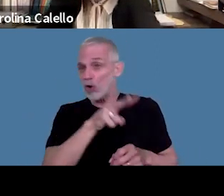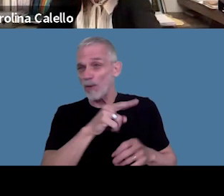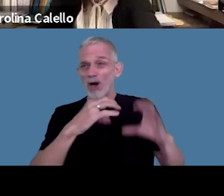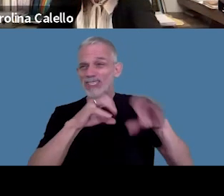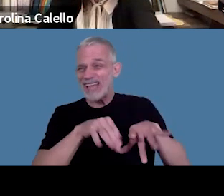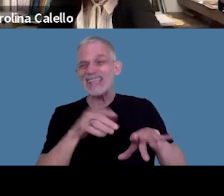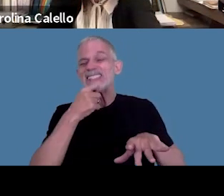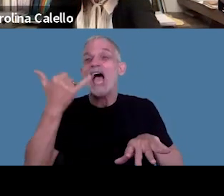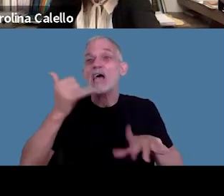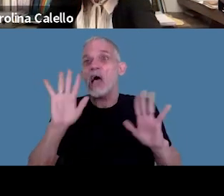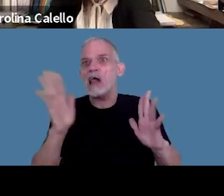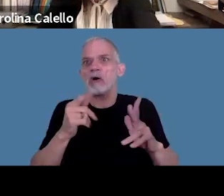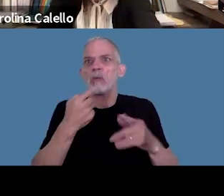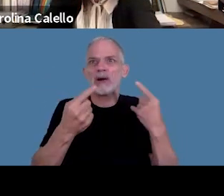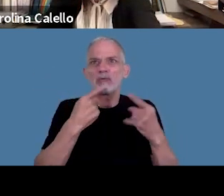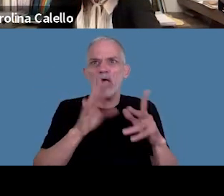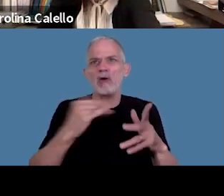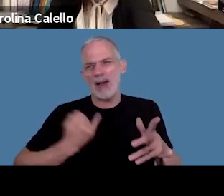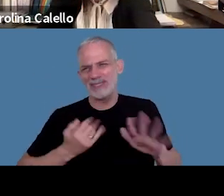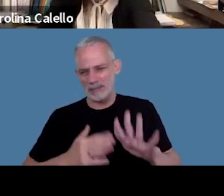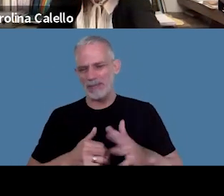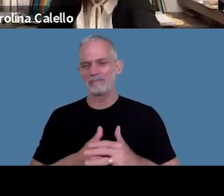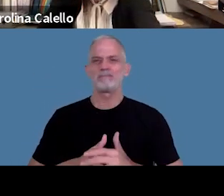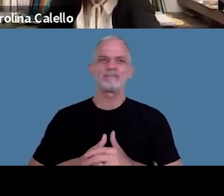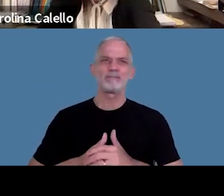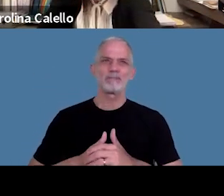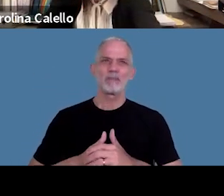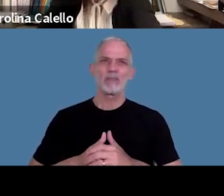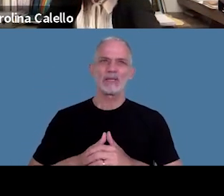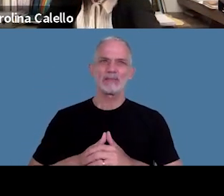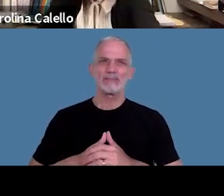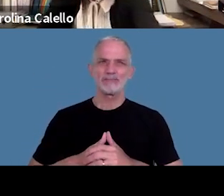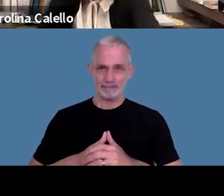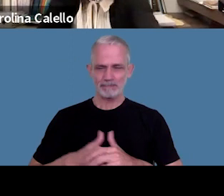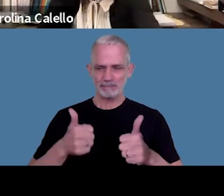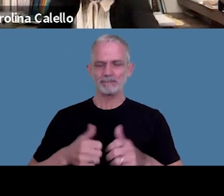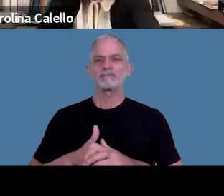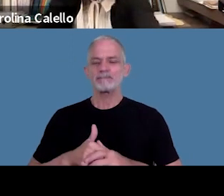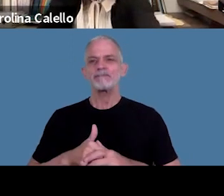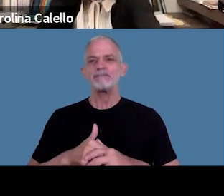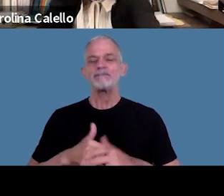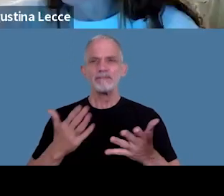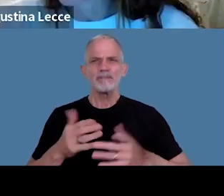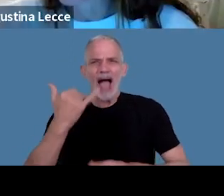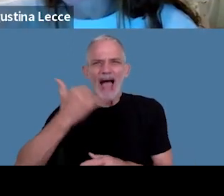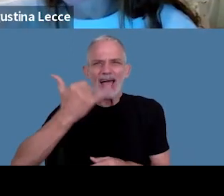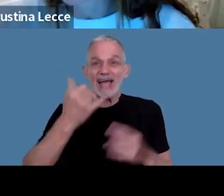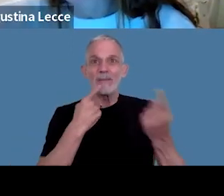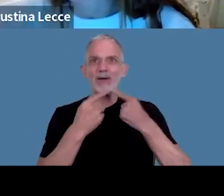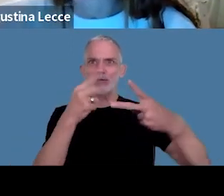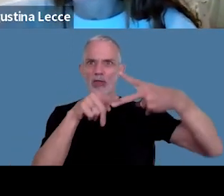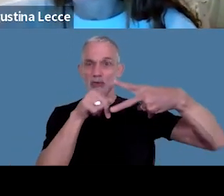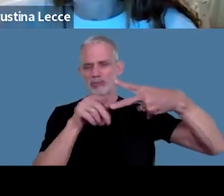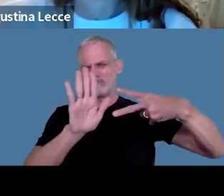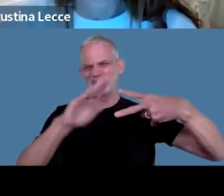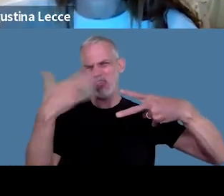me avisan cualquier cosa si alguien pregunta algo en el chat me avisan si bueno si hay hay ya dos preguntitas